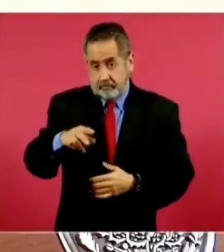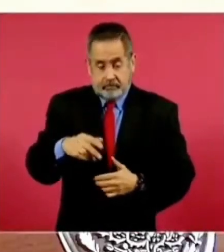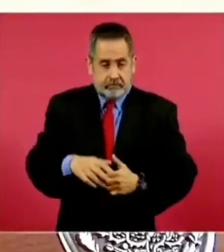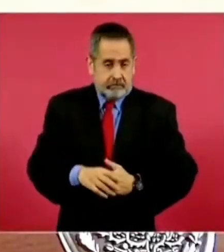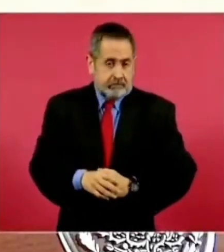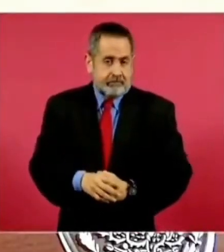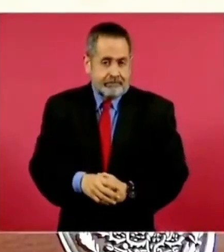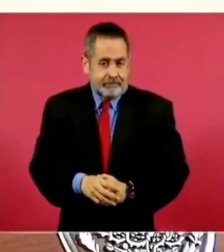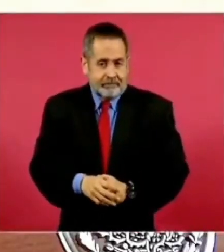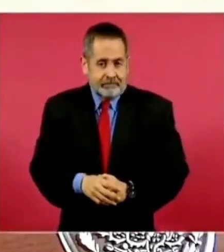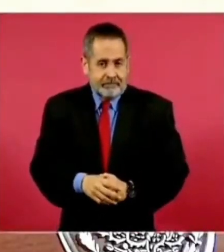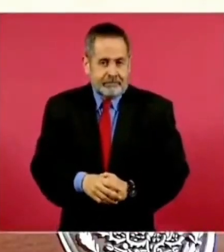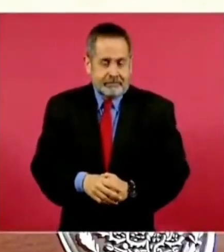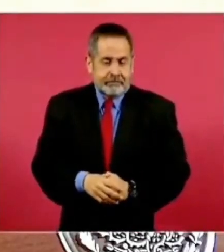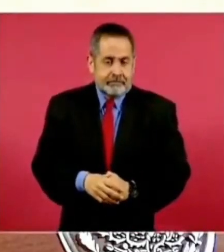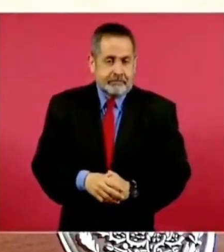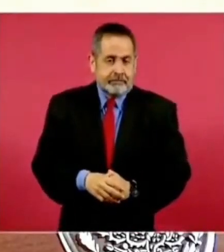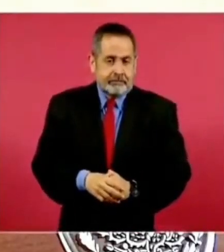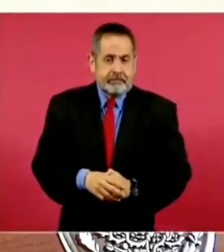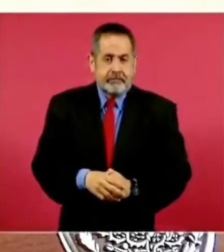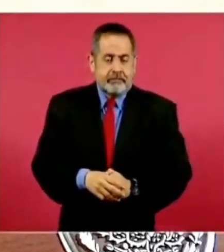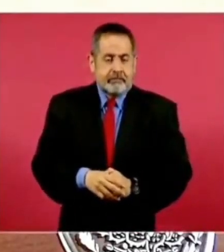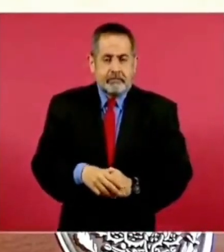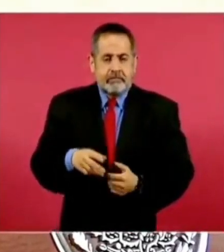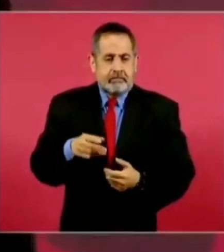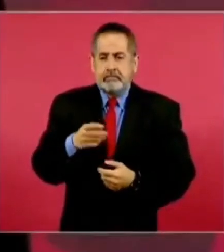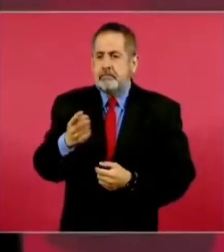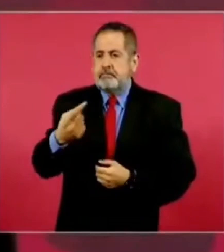que es recíproco